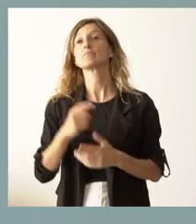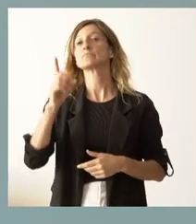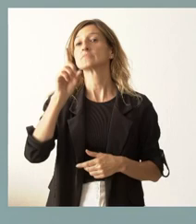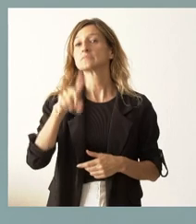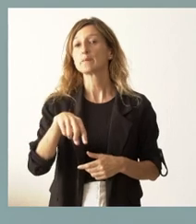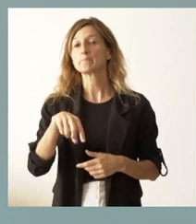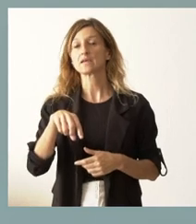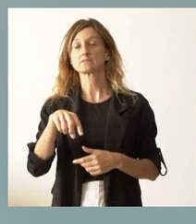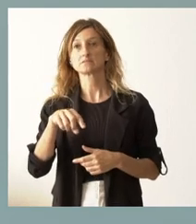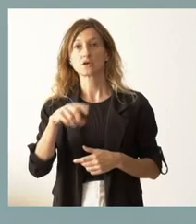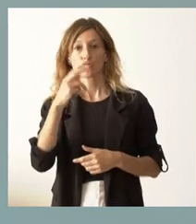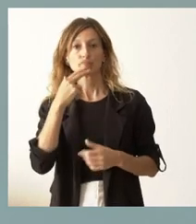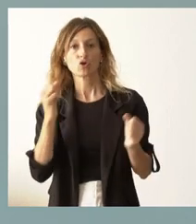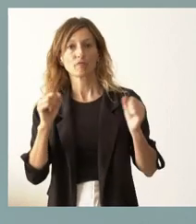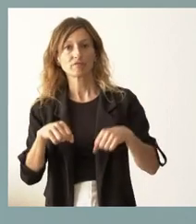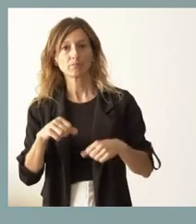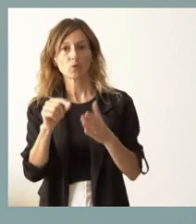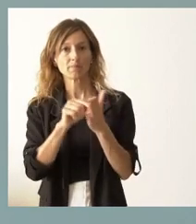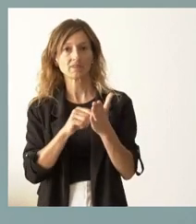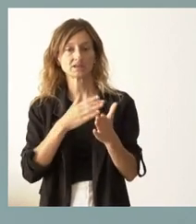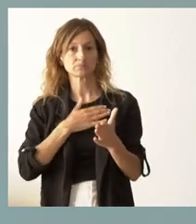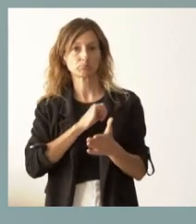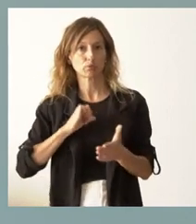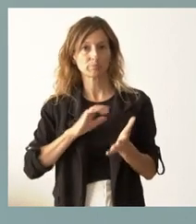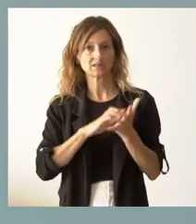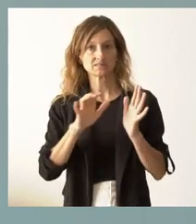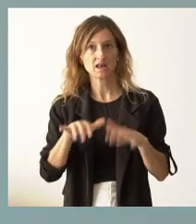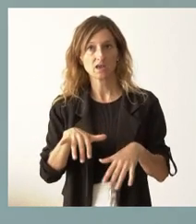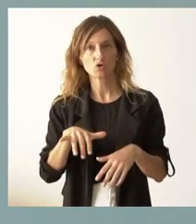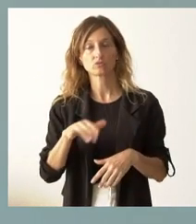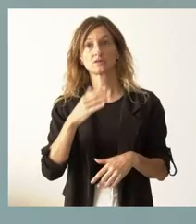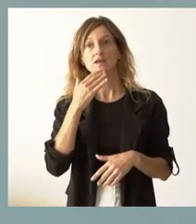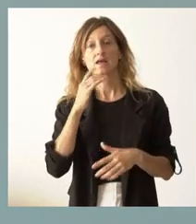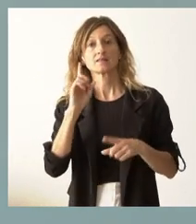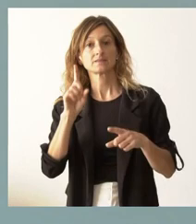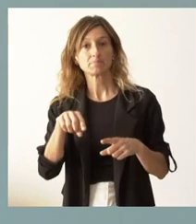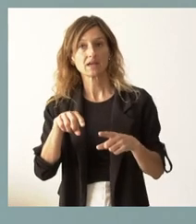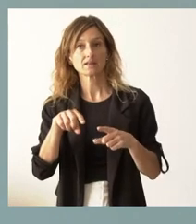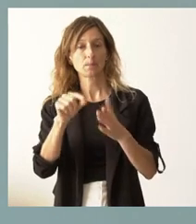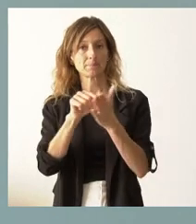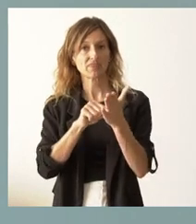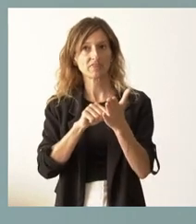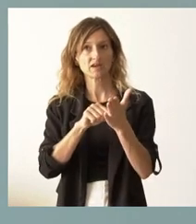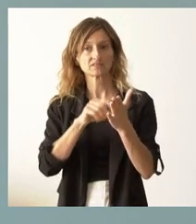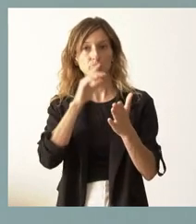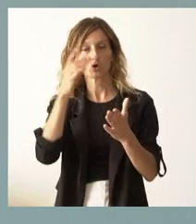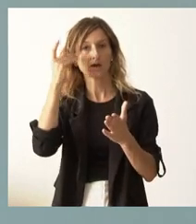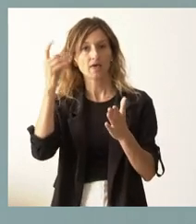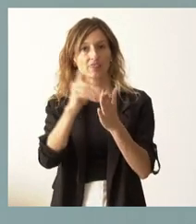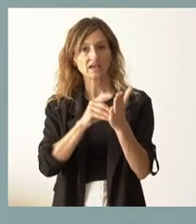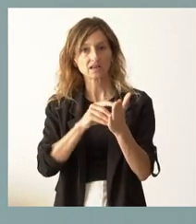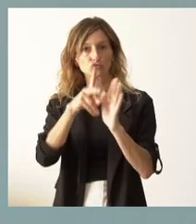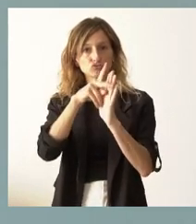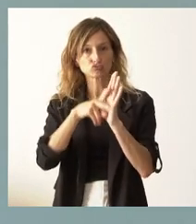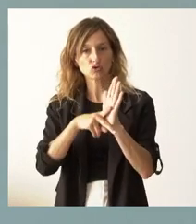confirmo que, al margen de las medidas propias, en el caso de Castilla y León, en la medida que esté vigente, aplicaremos las medidas de los decretos y de la normativa